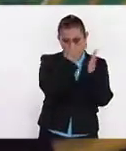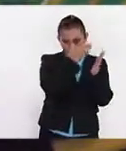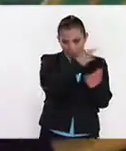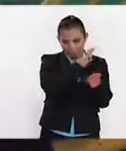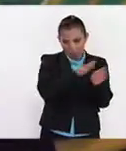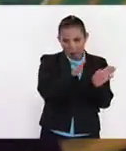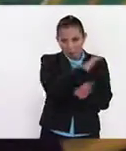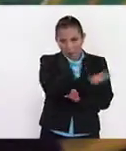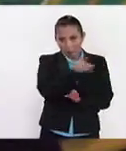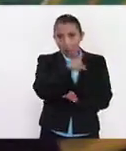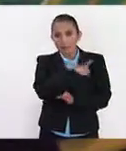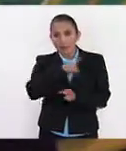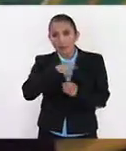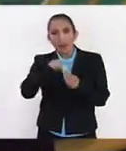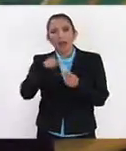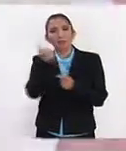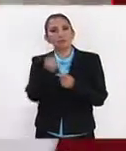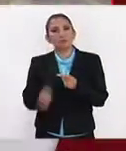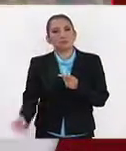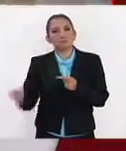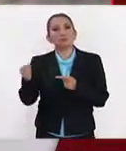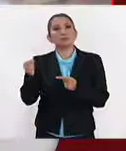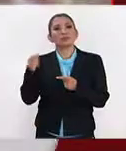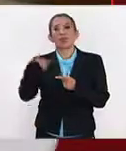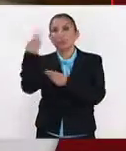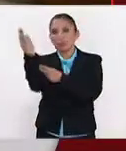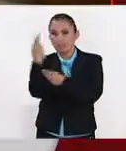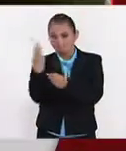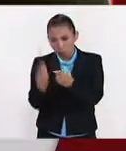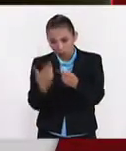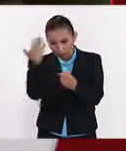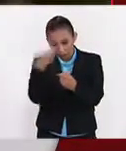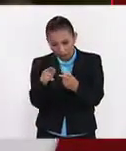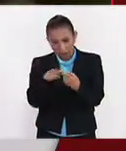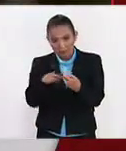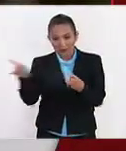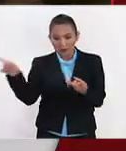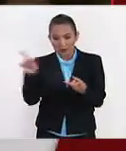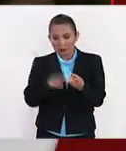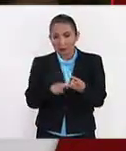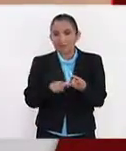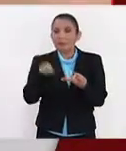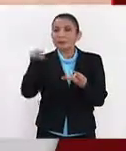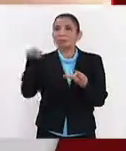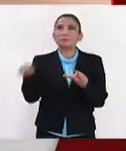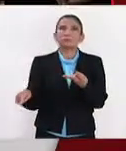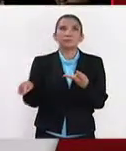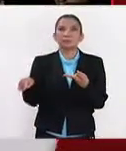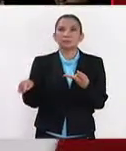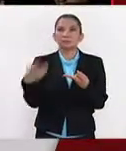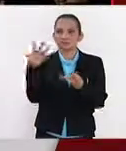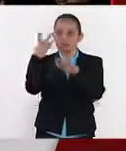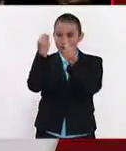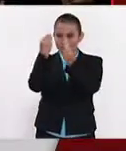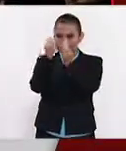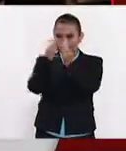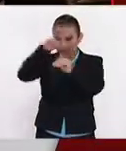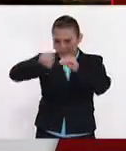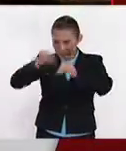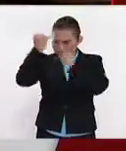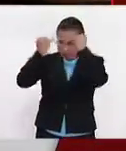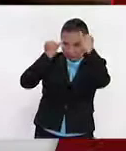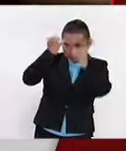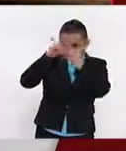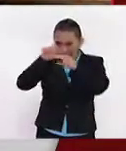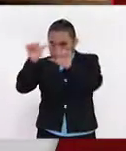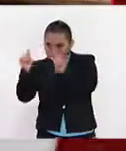debe tener algunas habilidades dentro del dibujo, dentro de la cuestión, digamos, manual, creativa